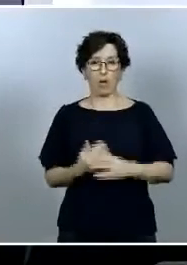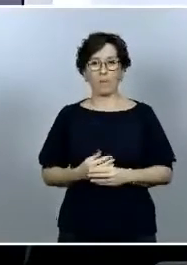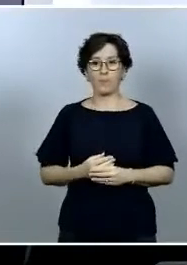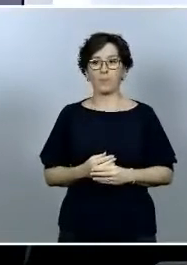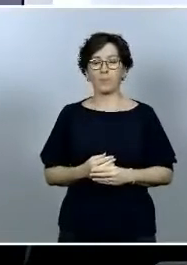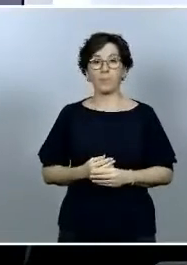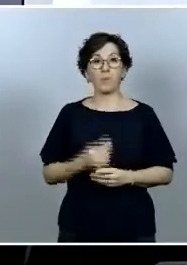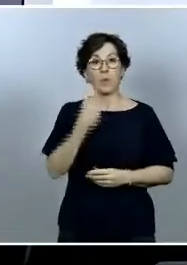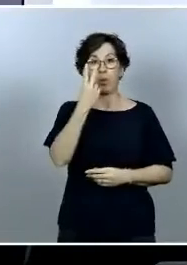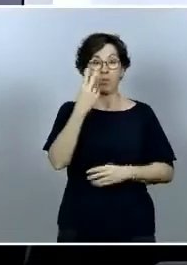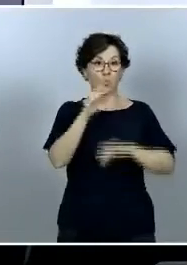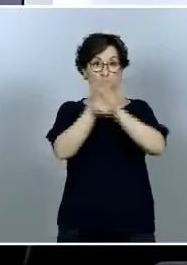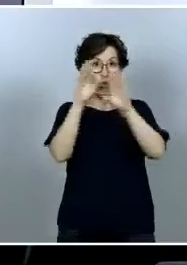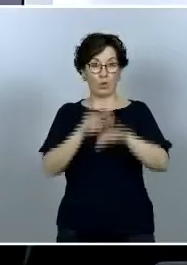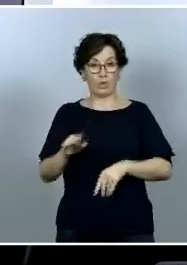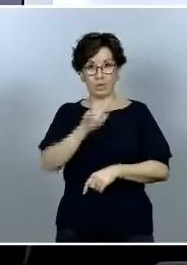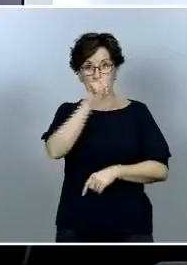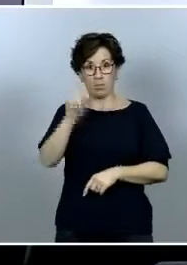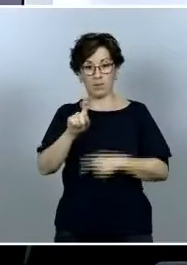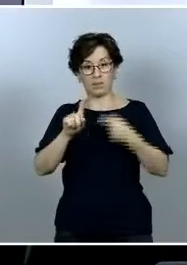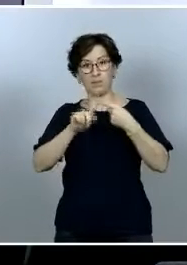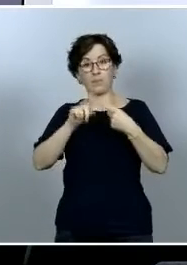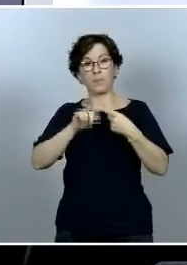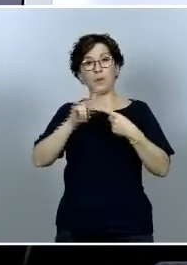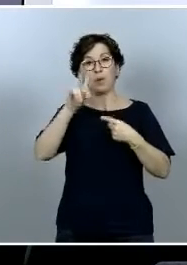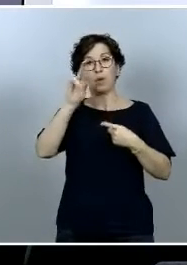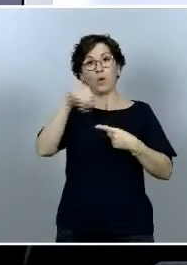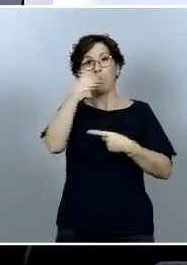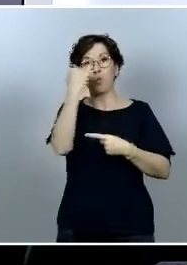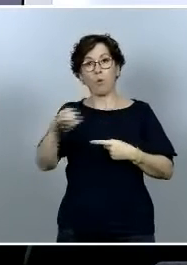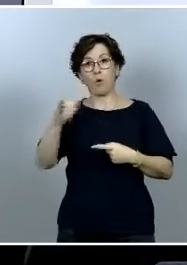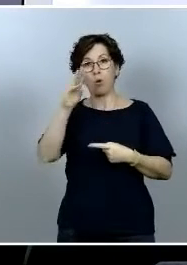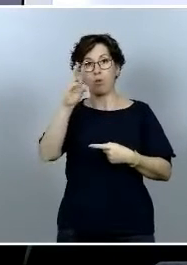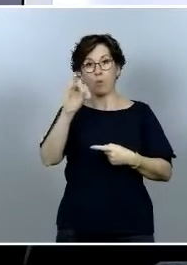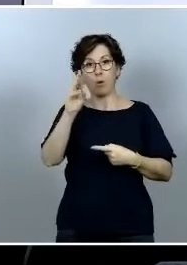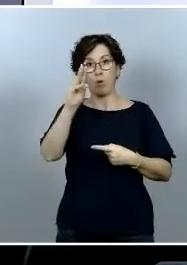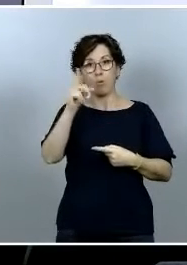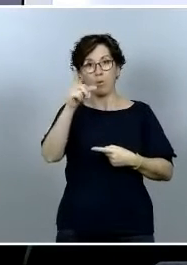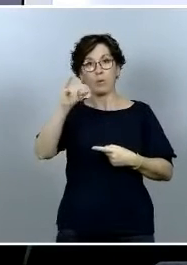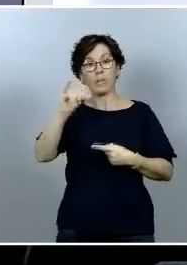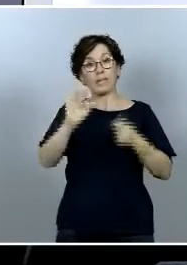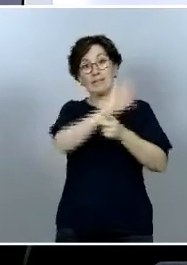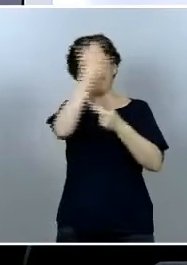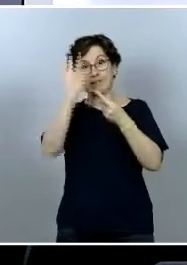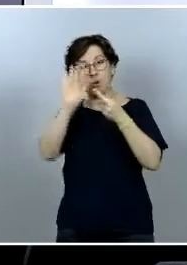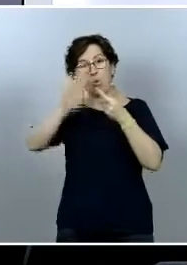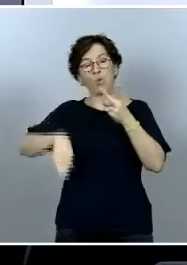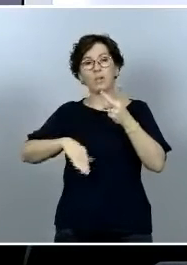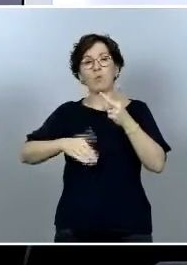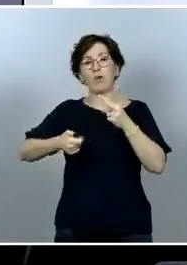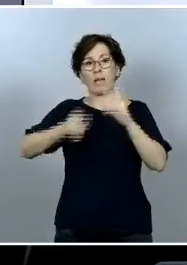palabra pregunta primero Voz Populi y luego Canal Extremadura Voz Populi por favor en la sala